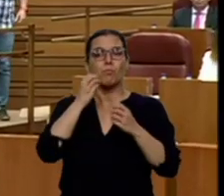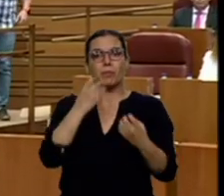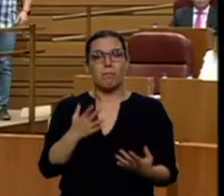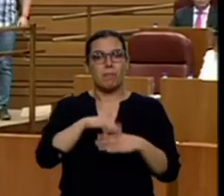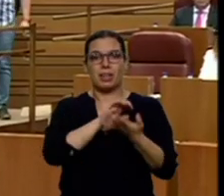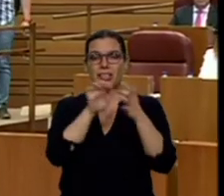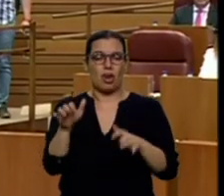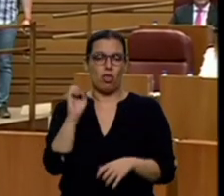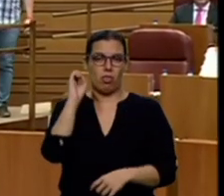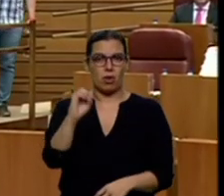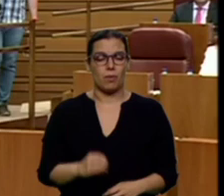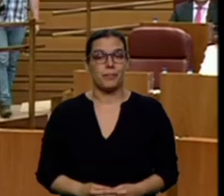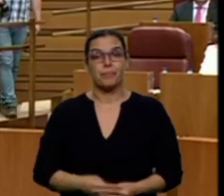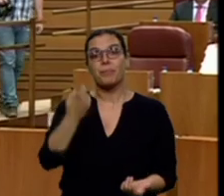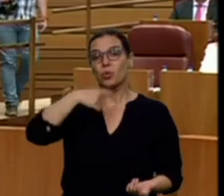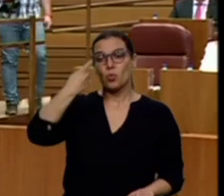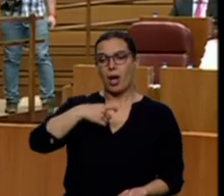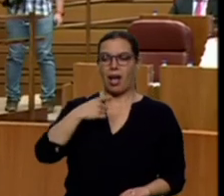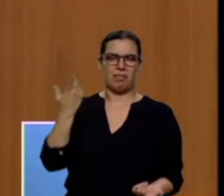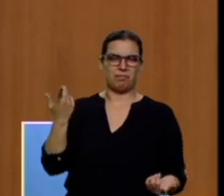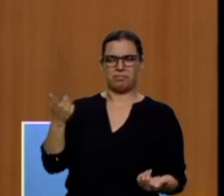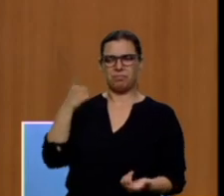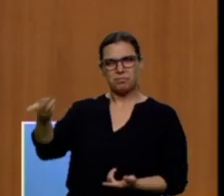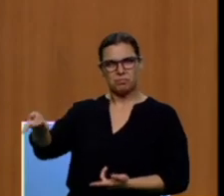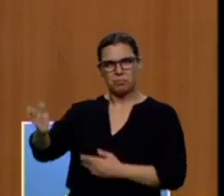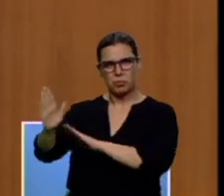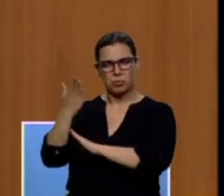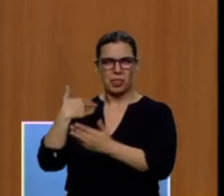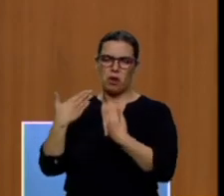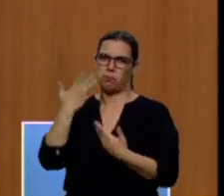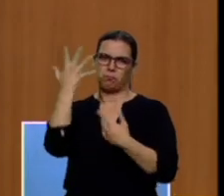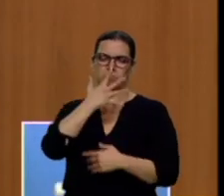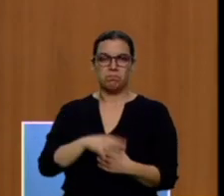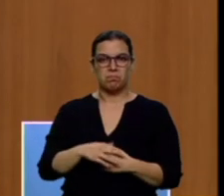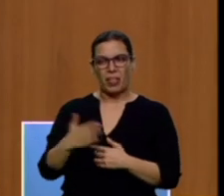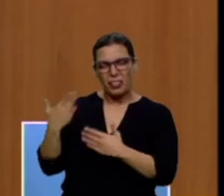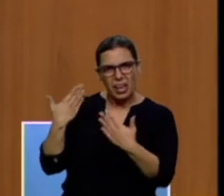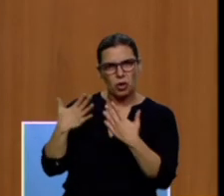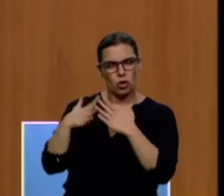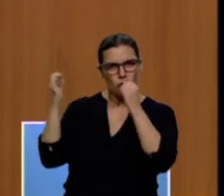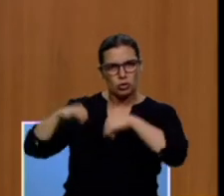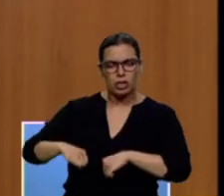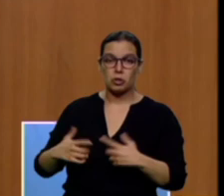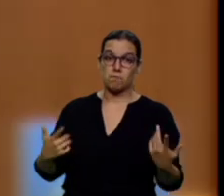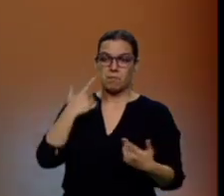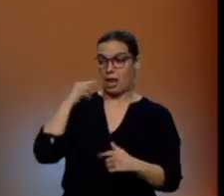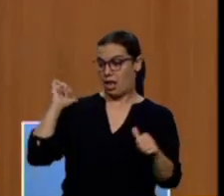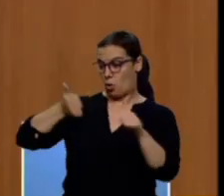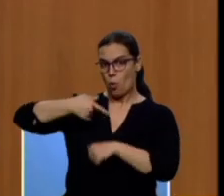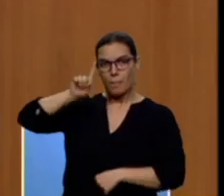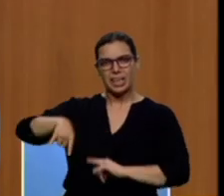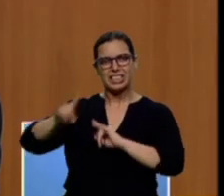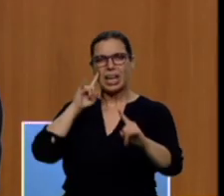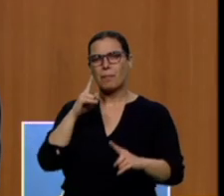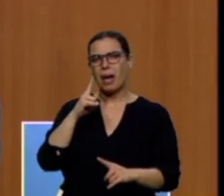Luis Tudanca no se fía del diálogo que le propone Mañueco. ¿Diálogo, consenso? Miren, en un mes ni una llamada, ni un gesto. Para lo